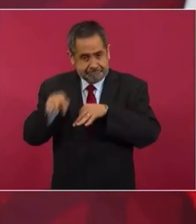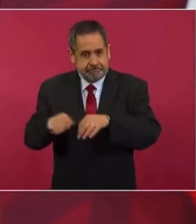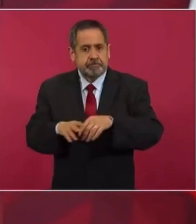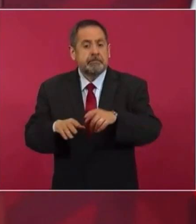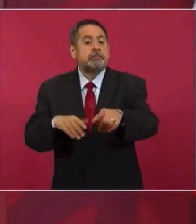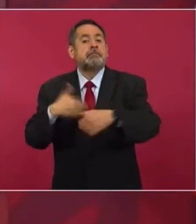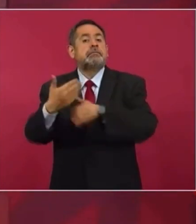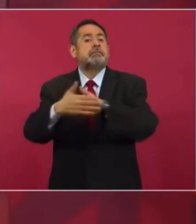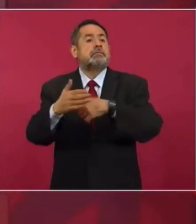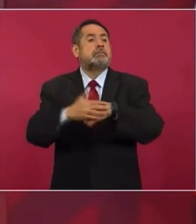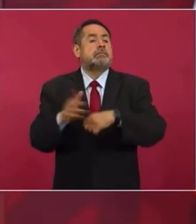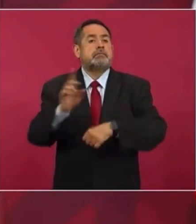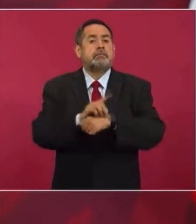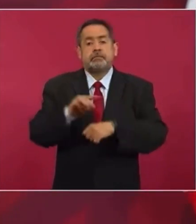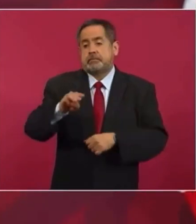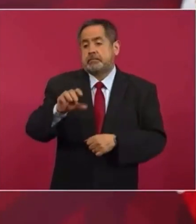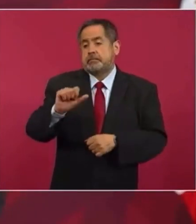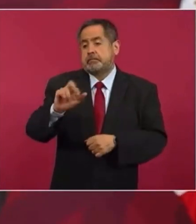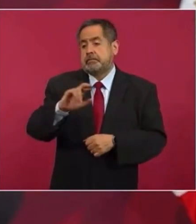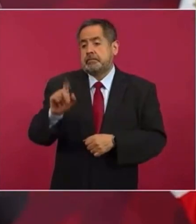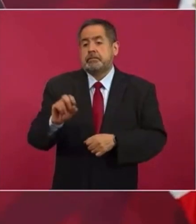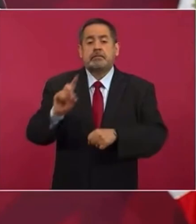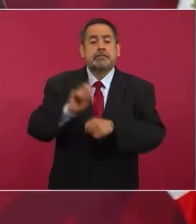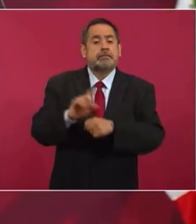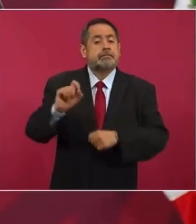21 de marzo. Bueno,